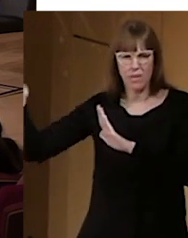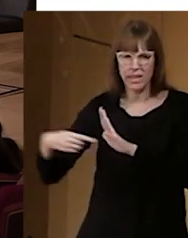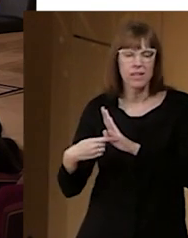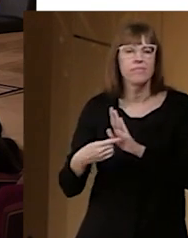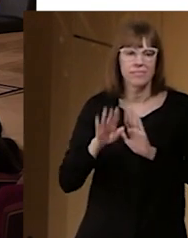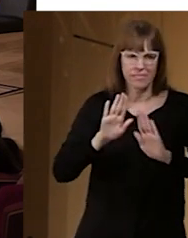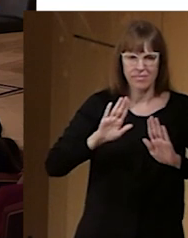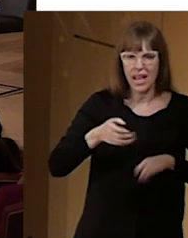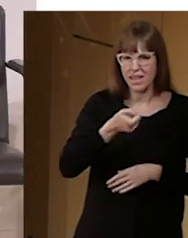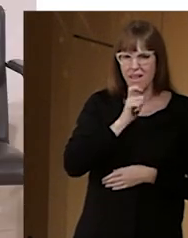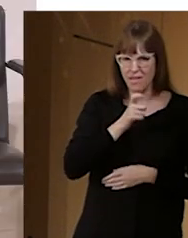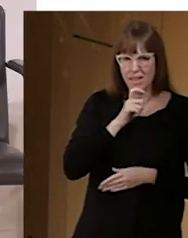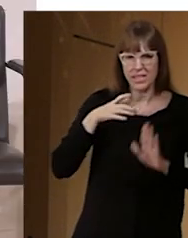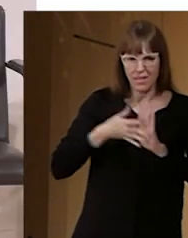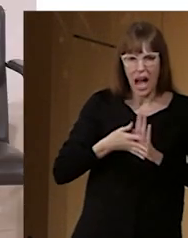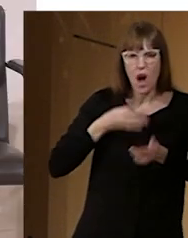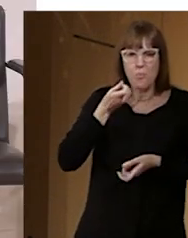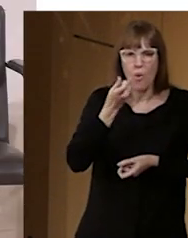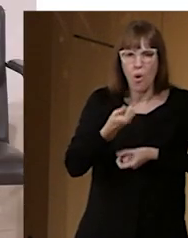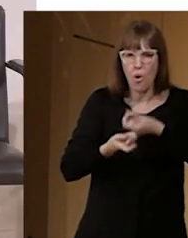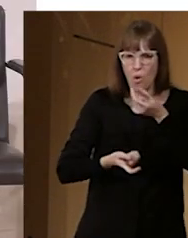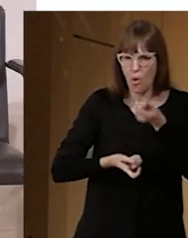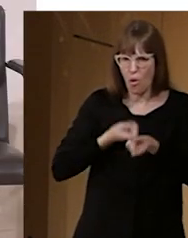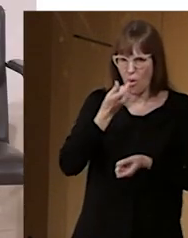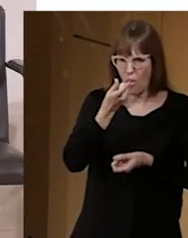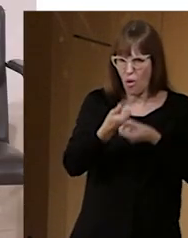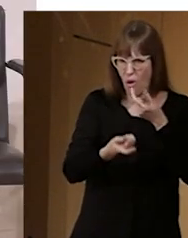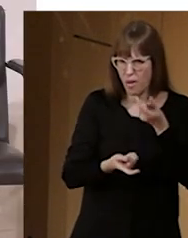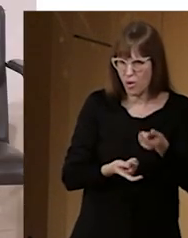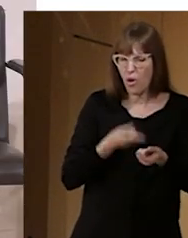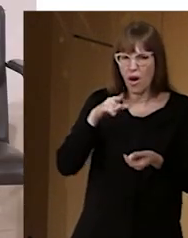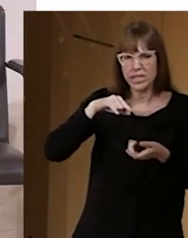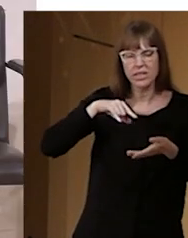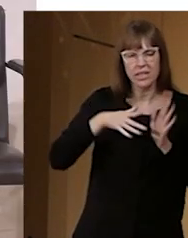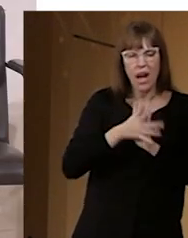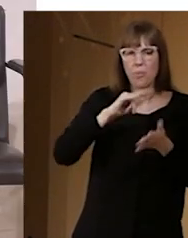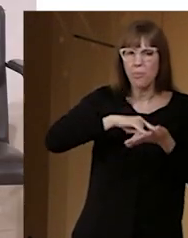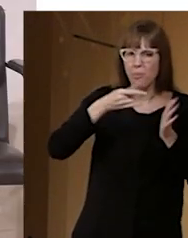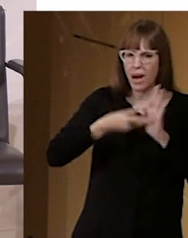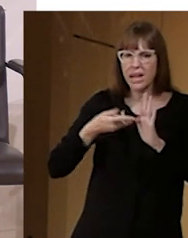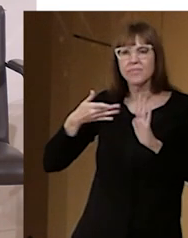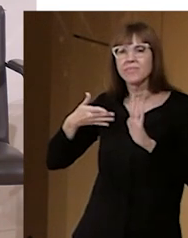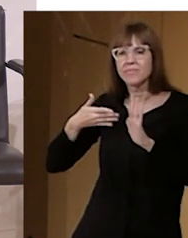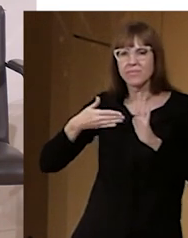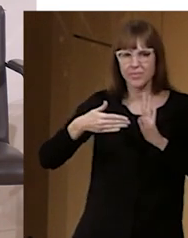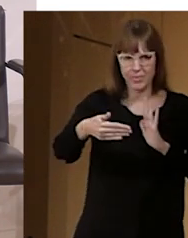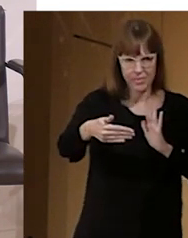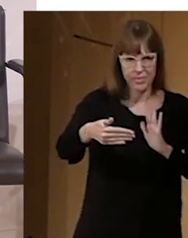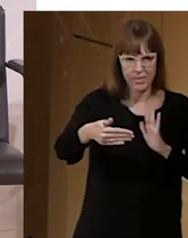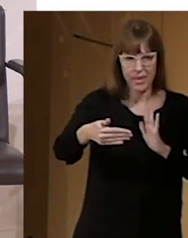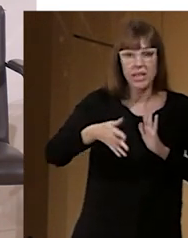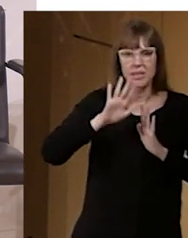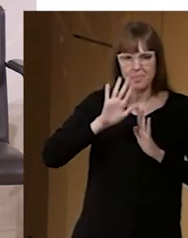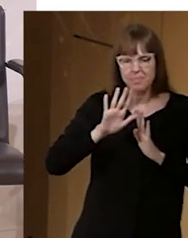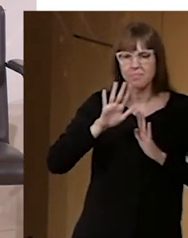todo. sea, vayamos piano a piano, esto es un plan, no es un plan anual, es un plan a largo plazo, tenéis que desarrollar ese plan, ir priorizando,